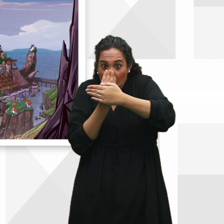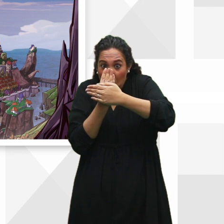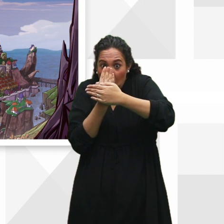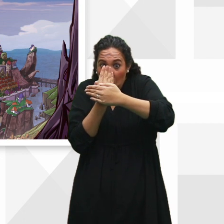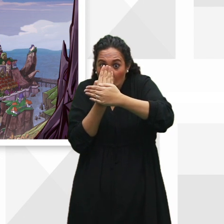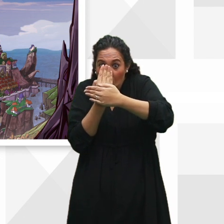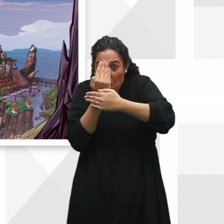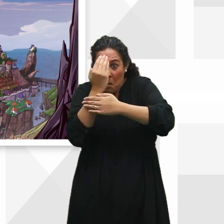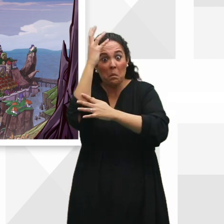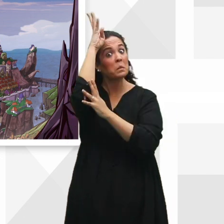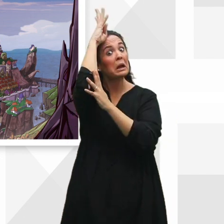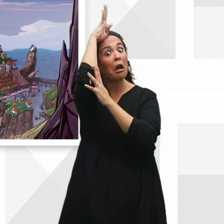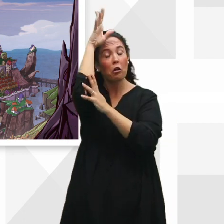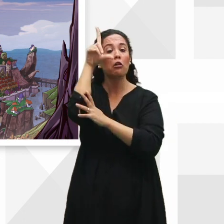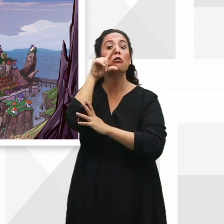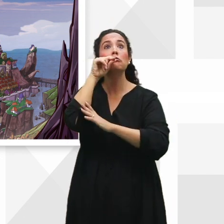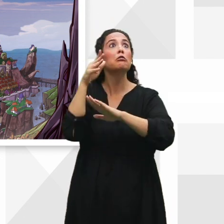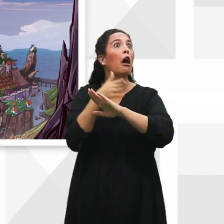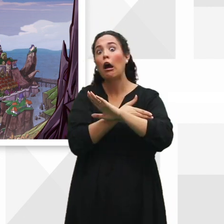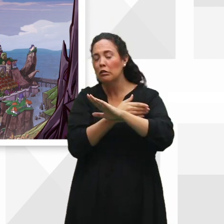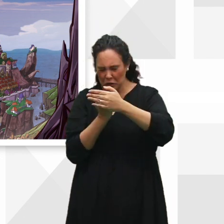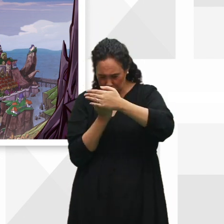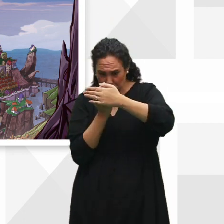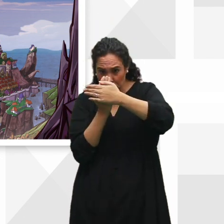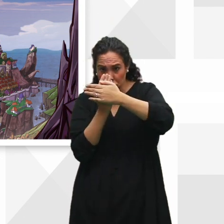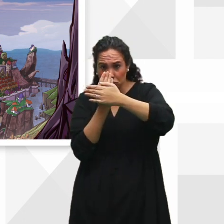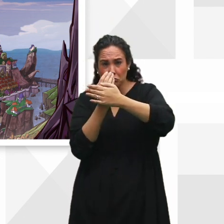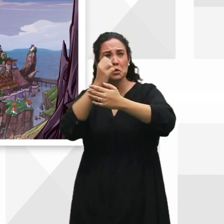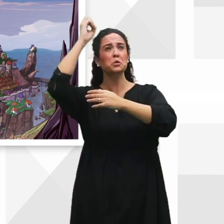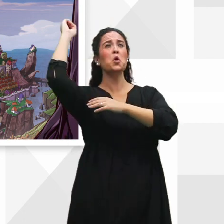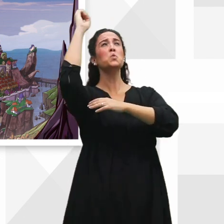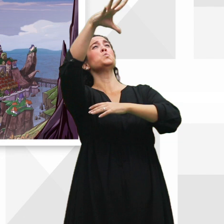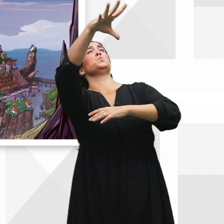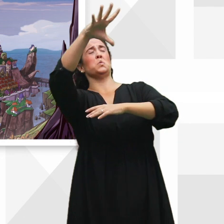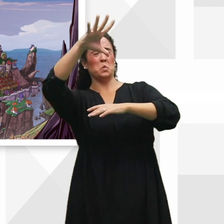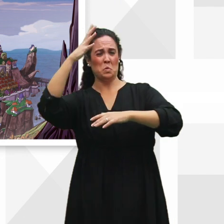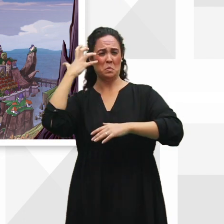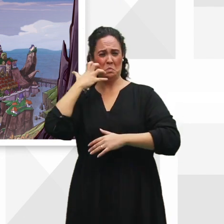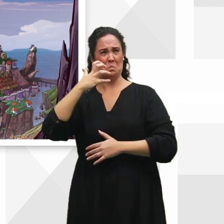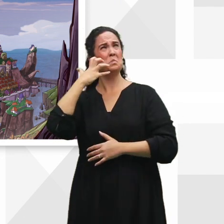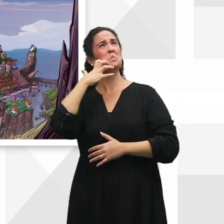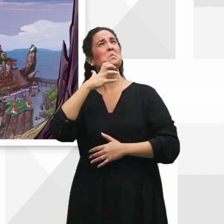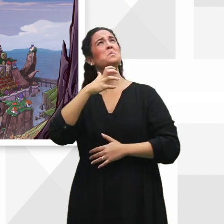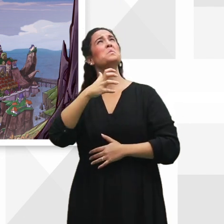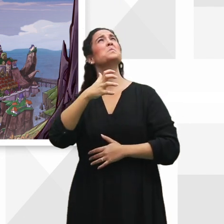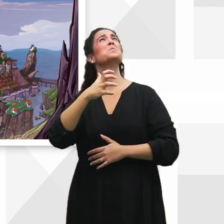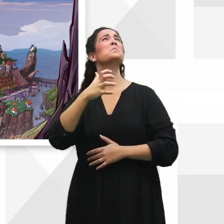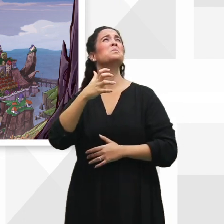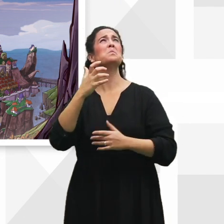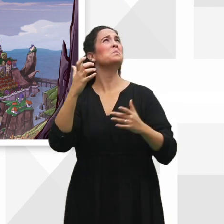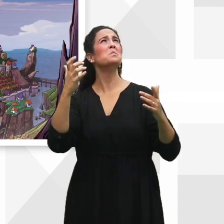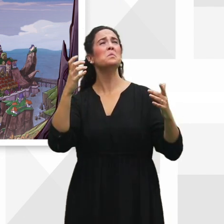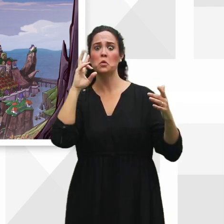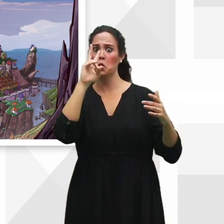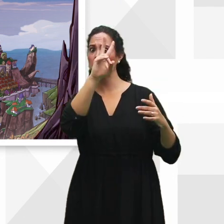incluso de que cantara el gallo, surgió una luz extraña en el cielo. ¿Lo